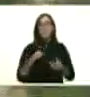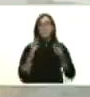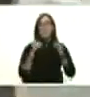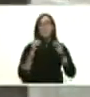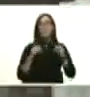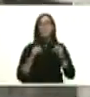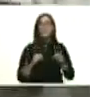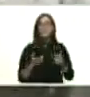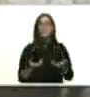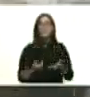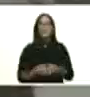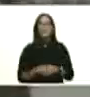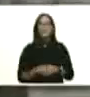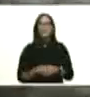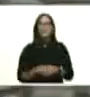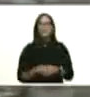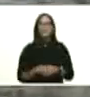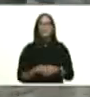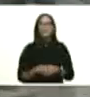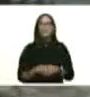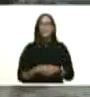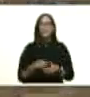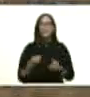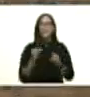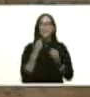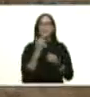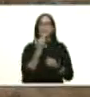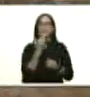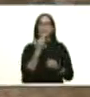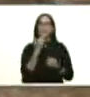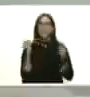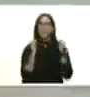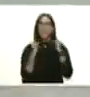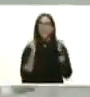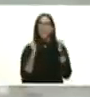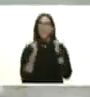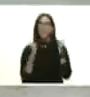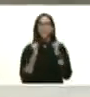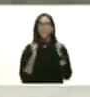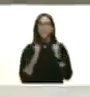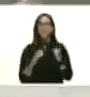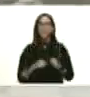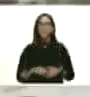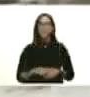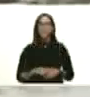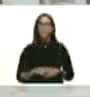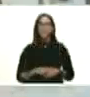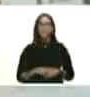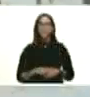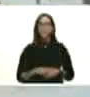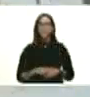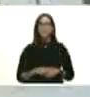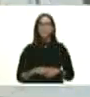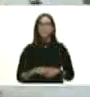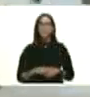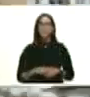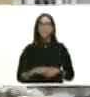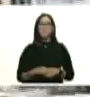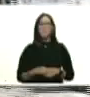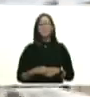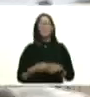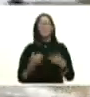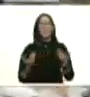es el río La Arenosa muy cerca al estado de Mérida el río Escalante que también lo estamos dragando y